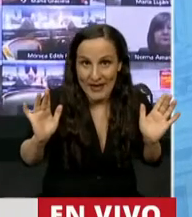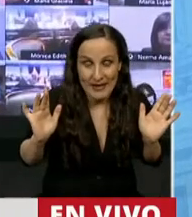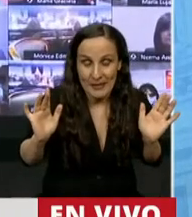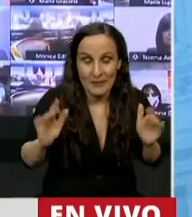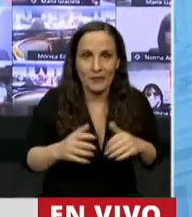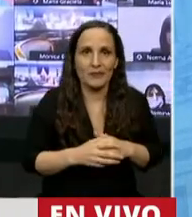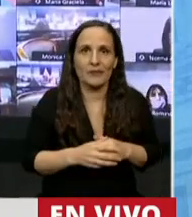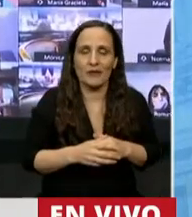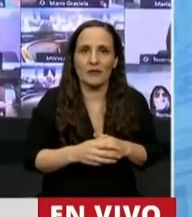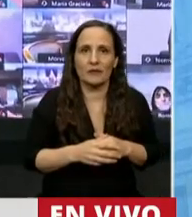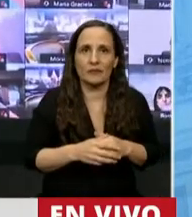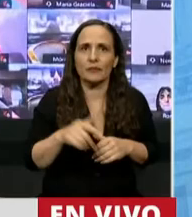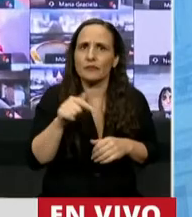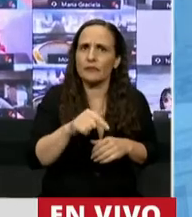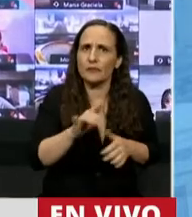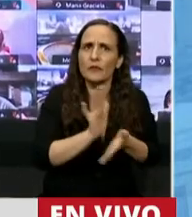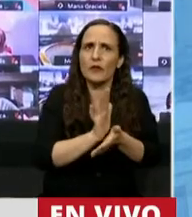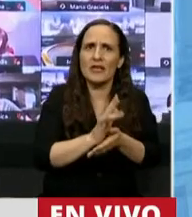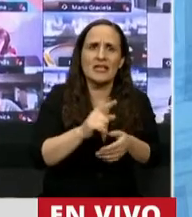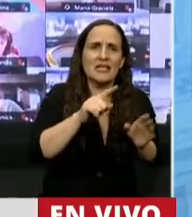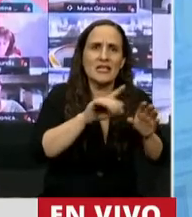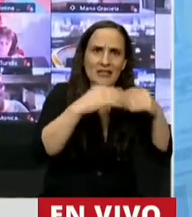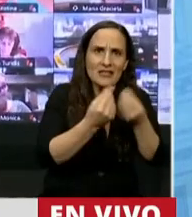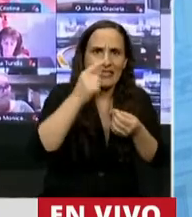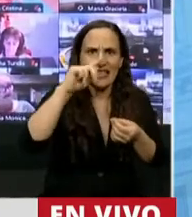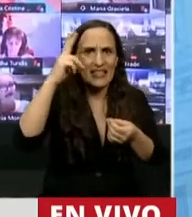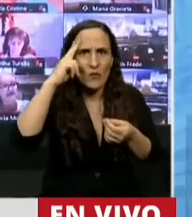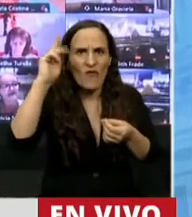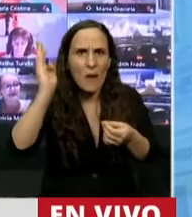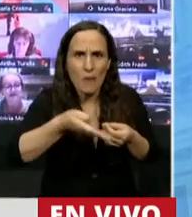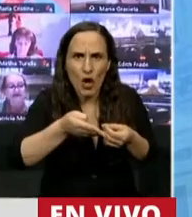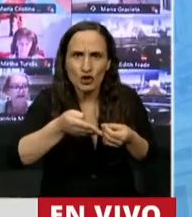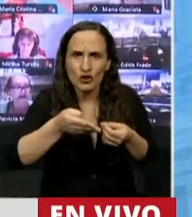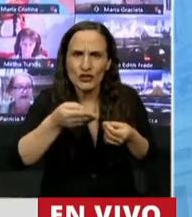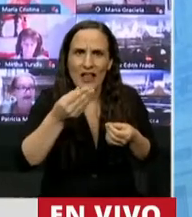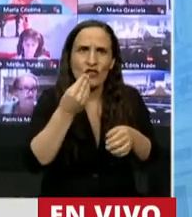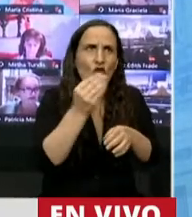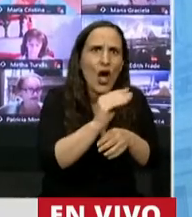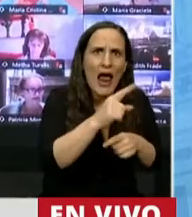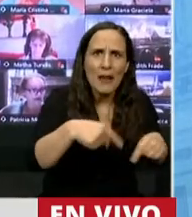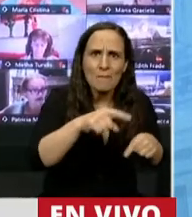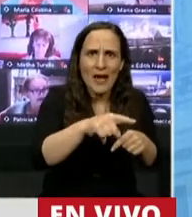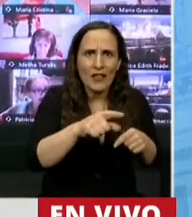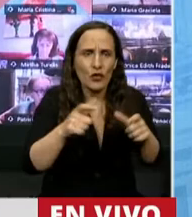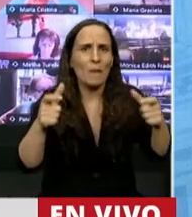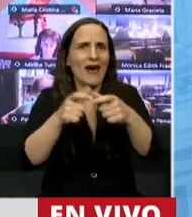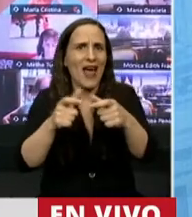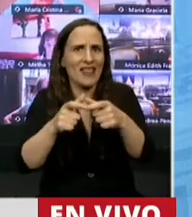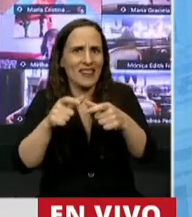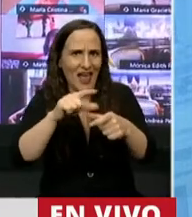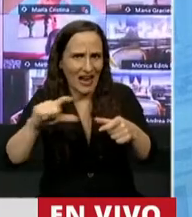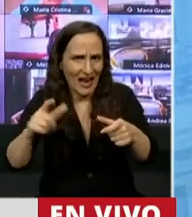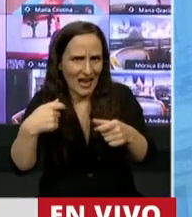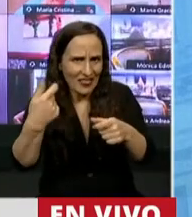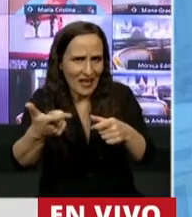De este modo se trataría del 79% del total de la compra de alimentos mediante esta asignación. Y